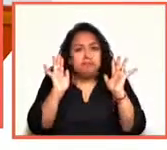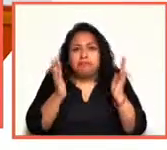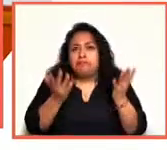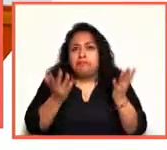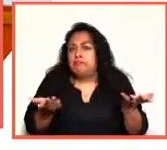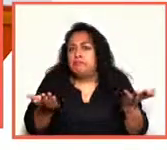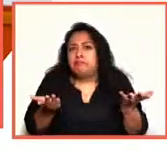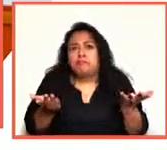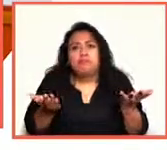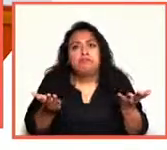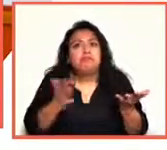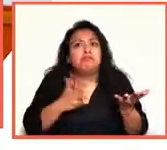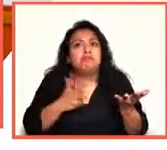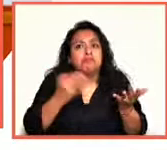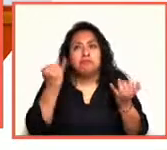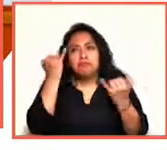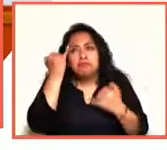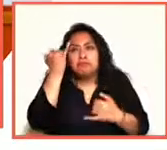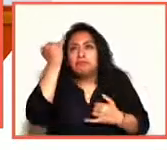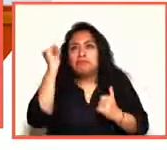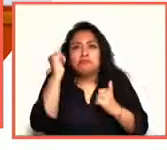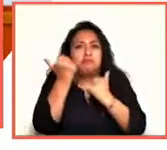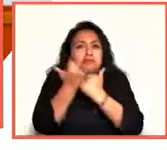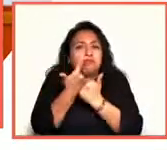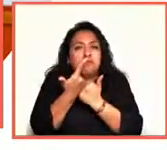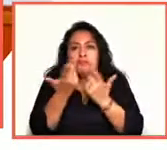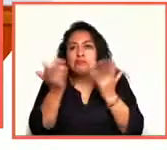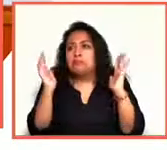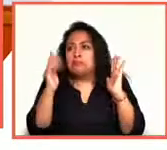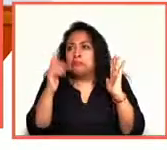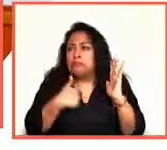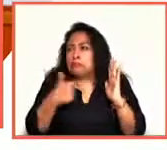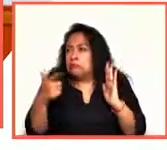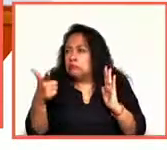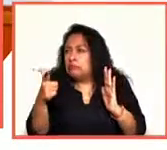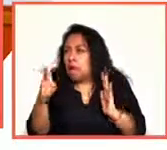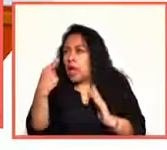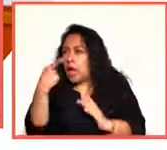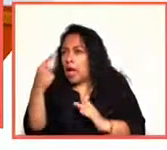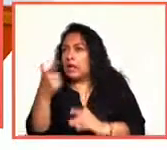haya creado una obra que en algún momento me haya dicho algo a mí.